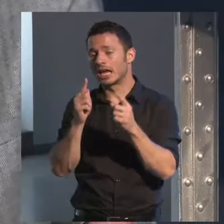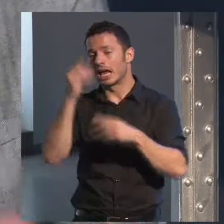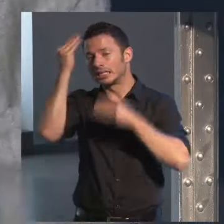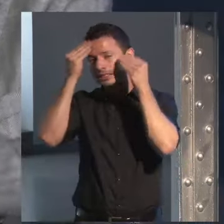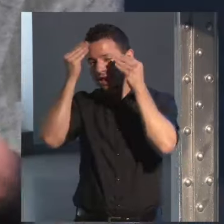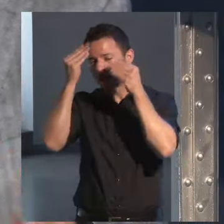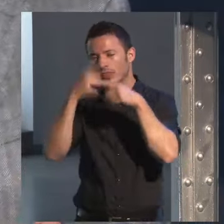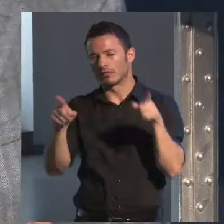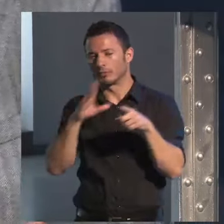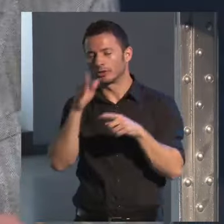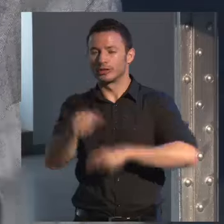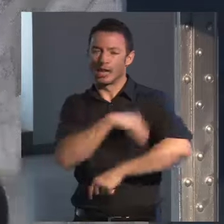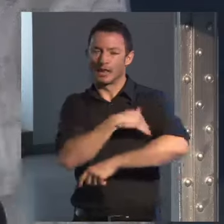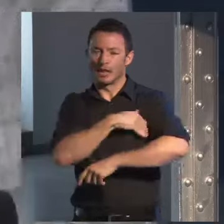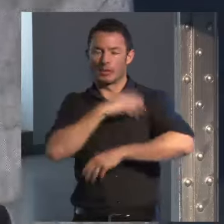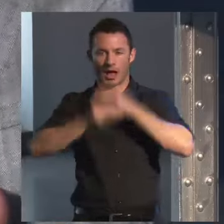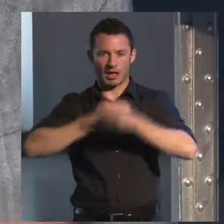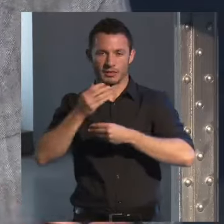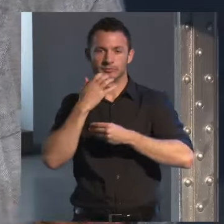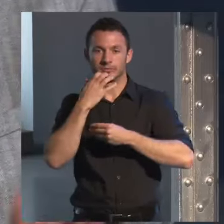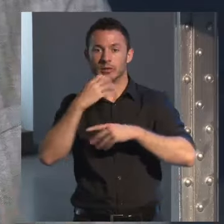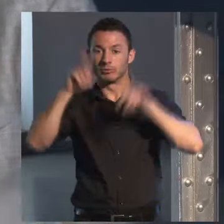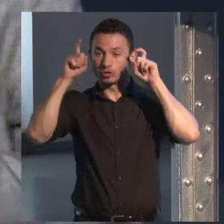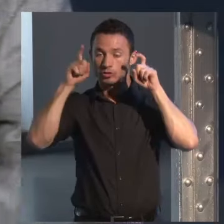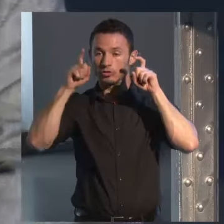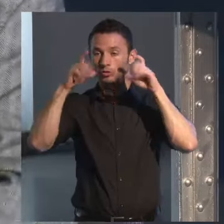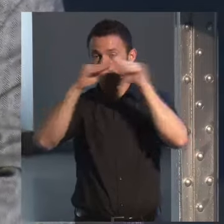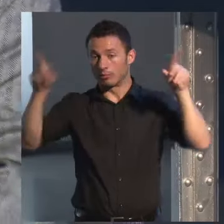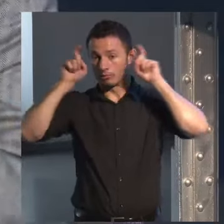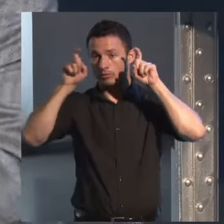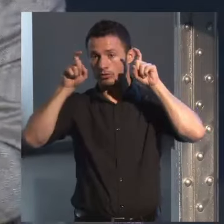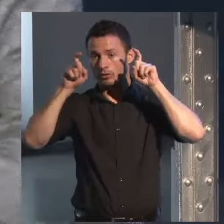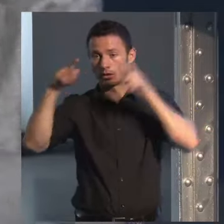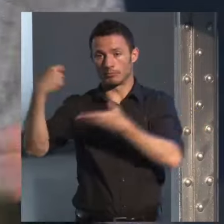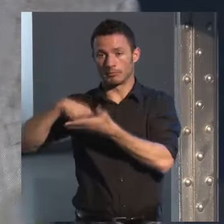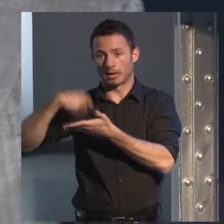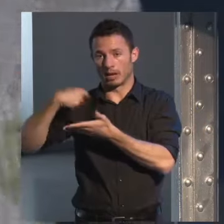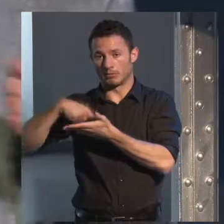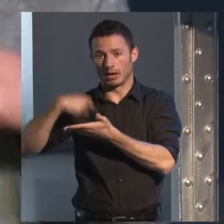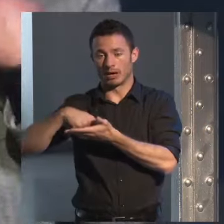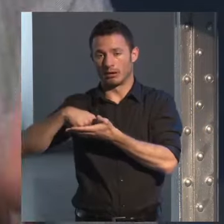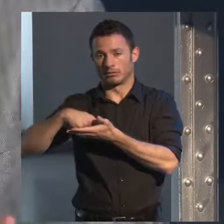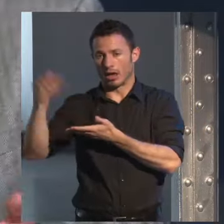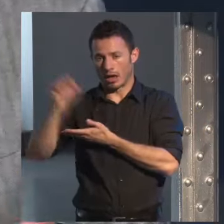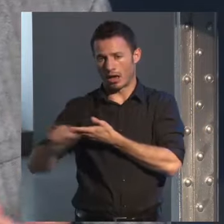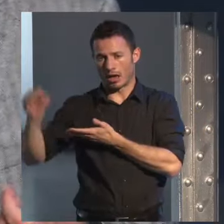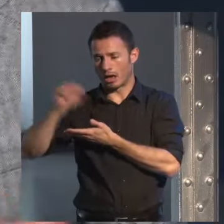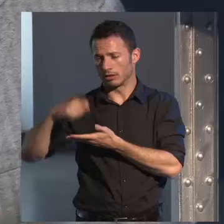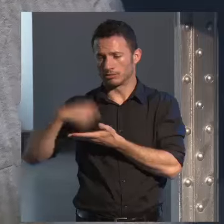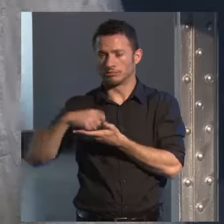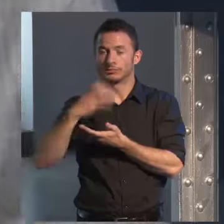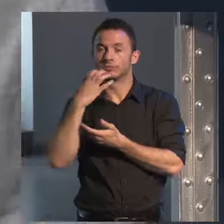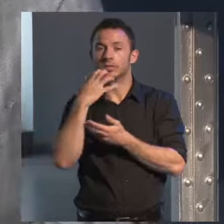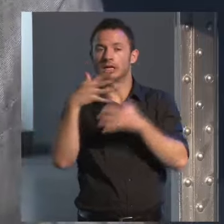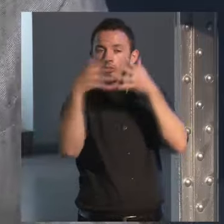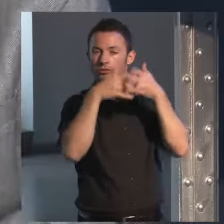salario porque trabajas en la universidad yo conozco profesores universitarios a los que les pagan durante años me encontré en los Estados